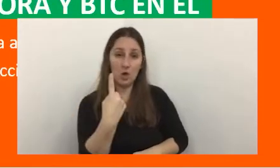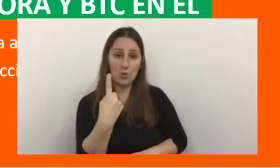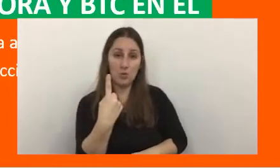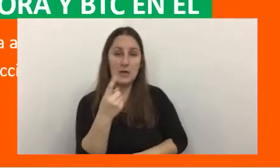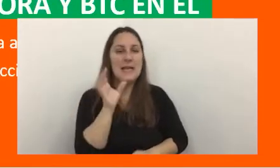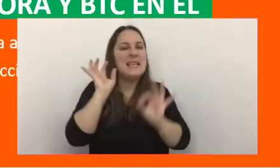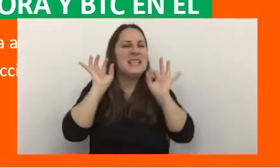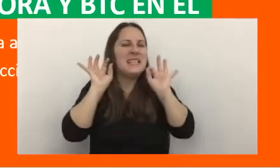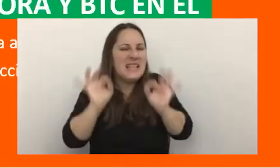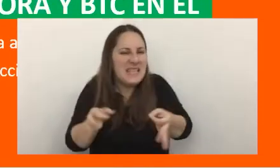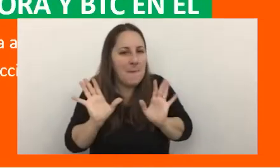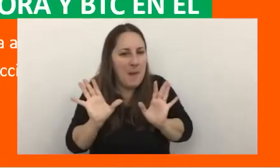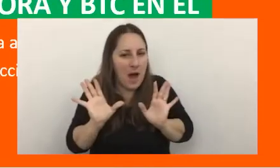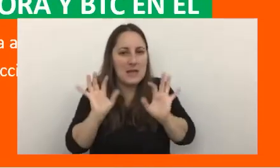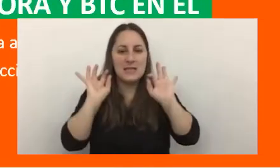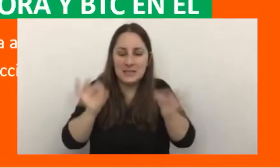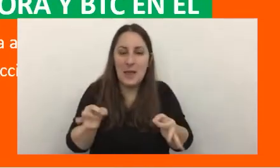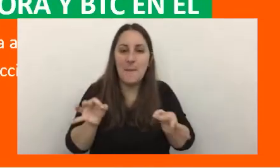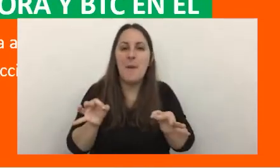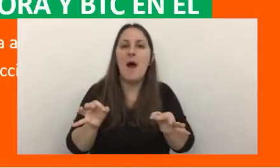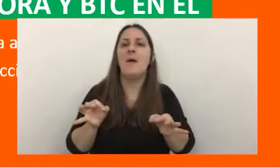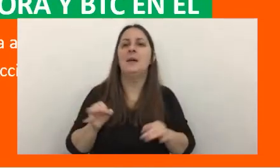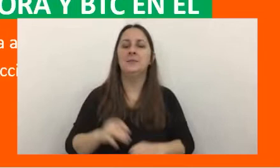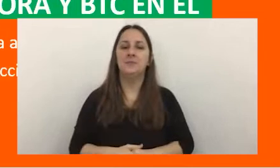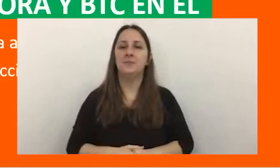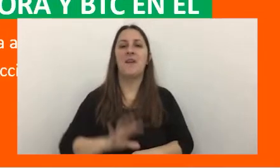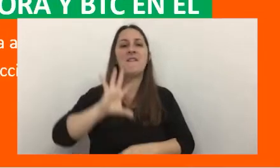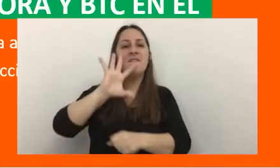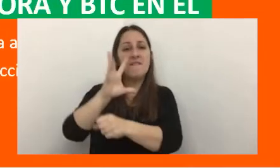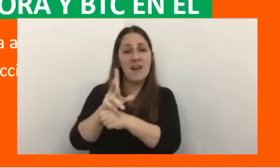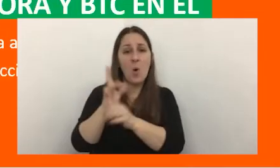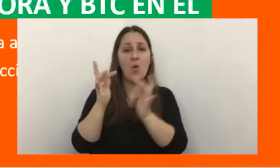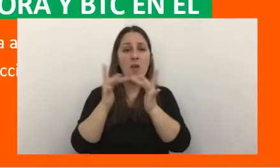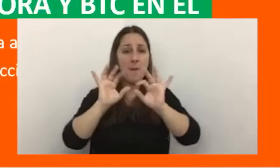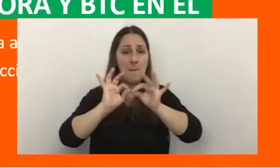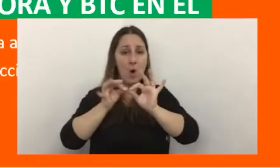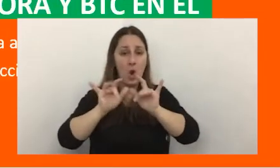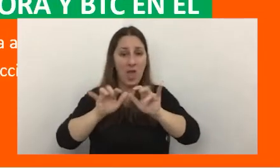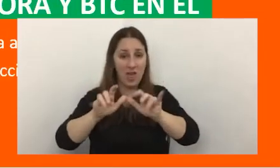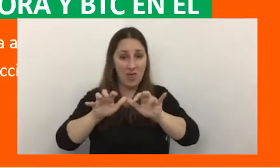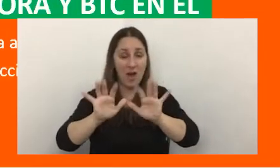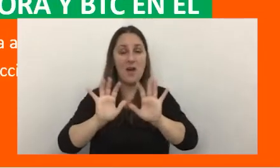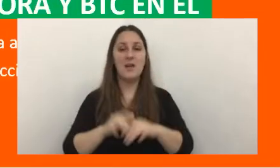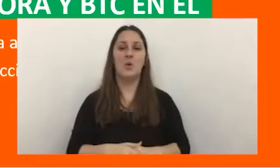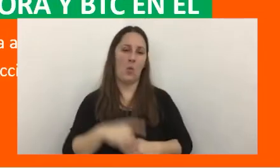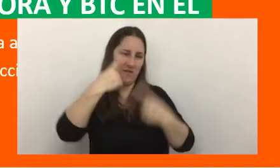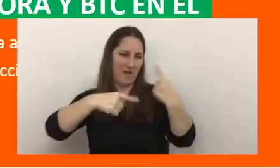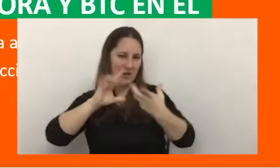tenga registro el monto por fraude en criptomoneda en diversos formatos